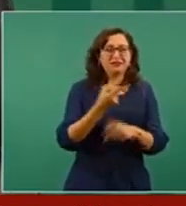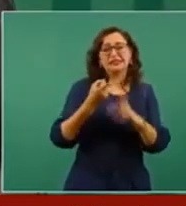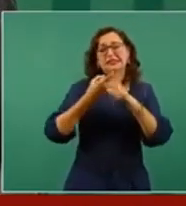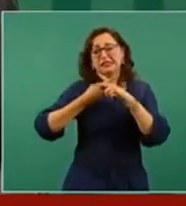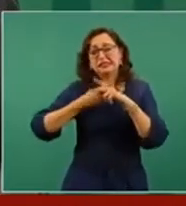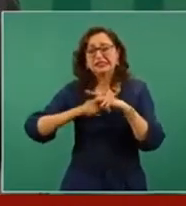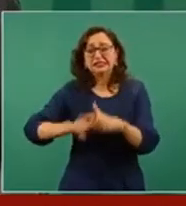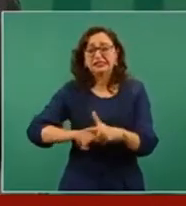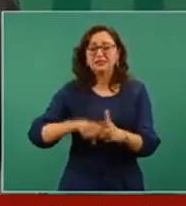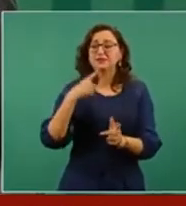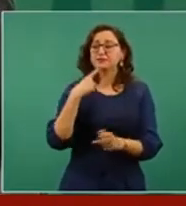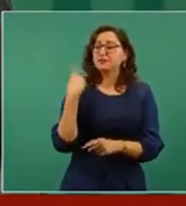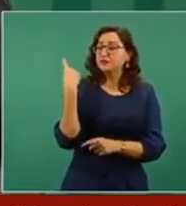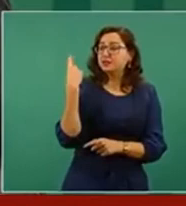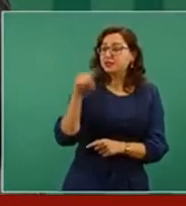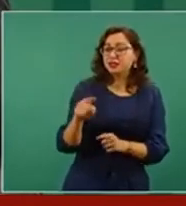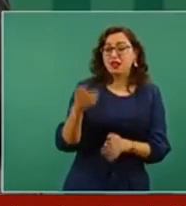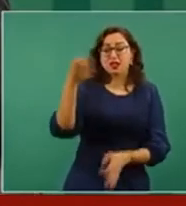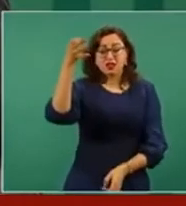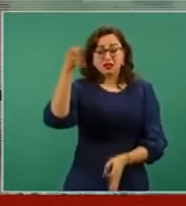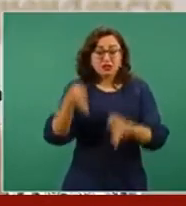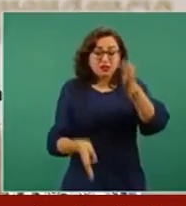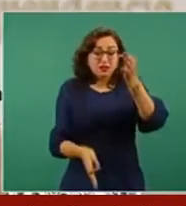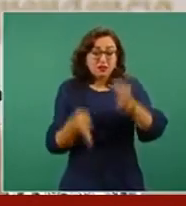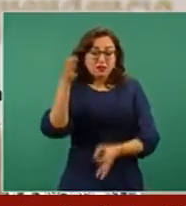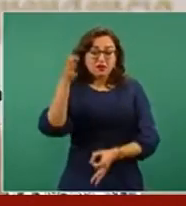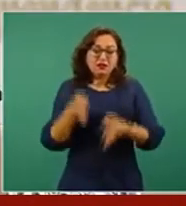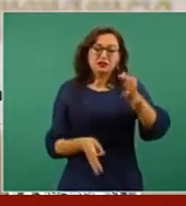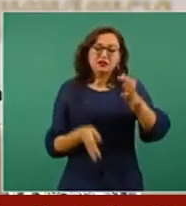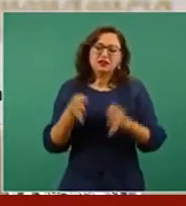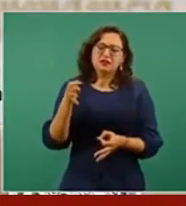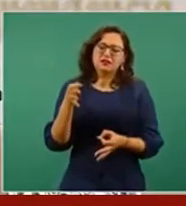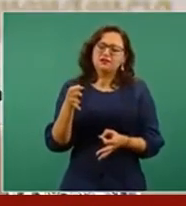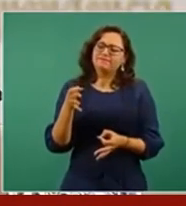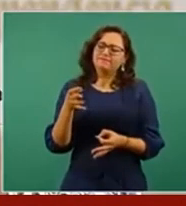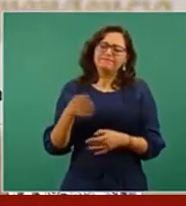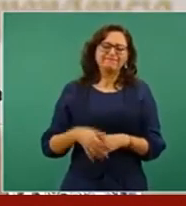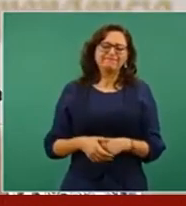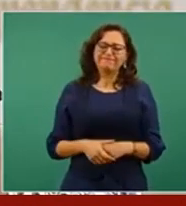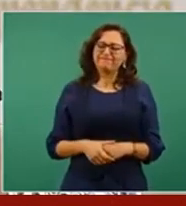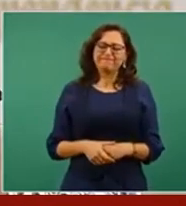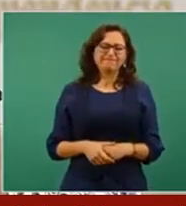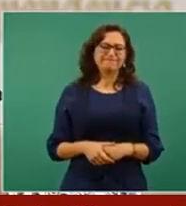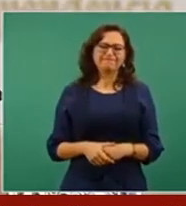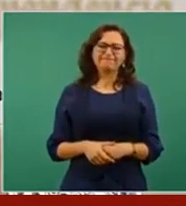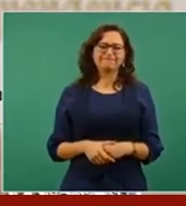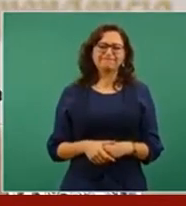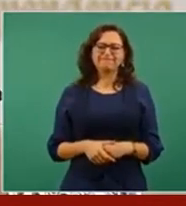estos casos hay